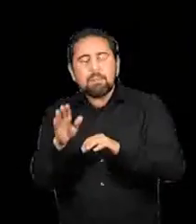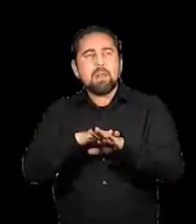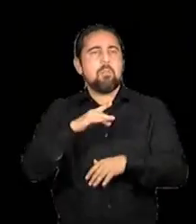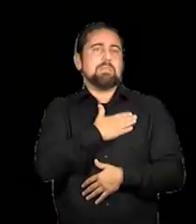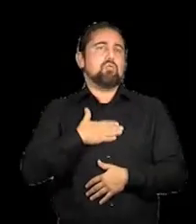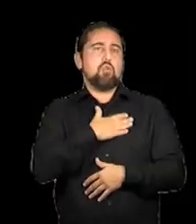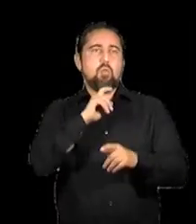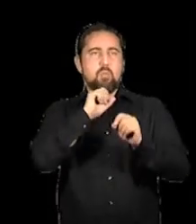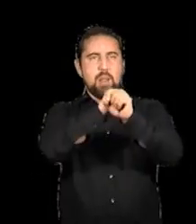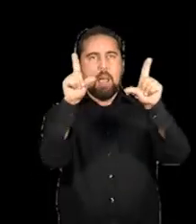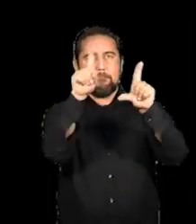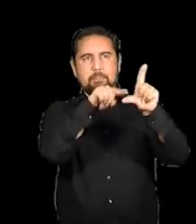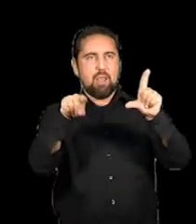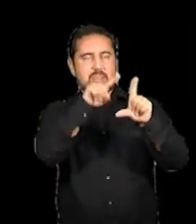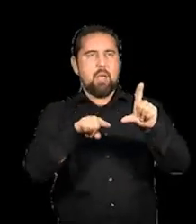pantalla.